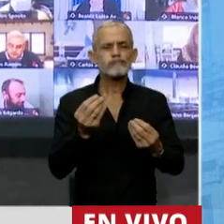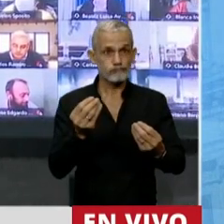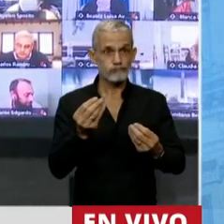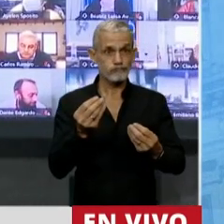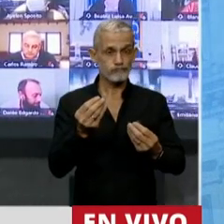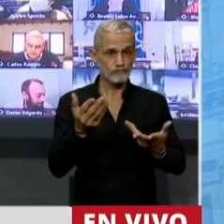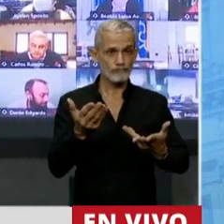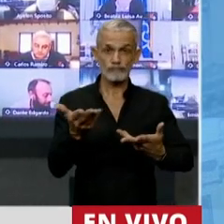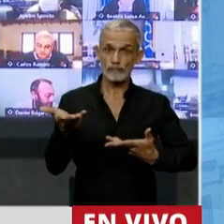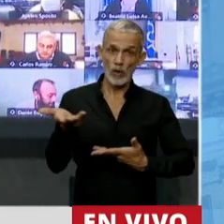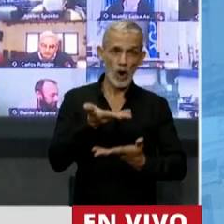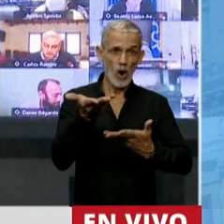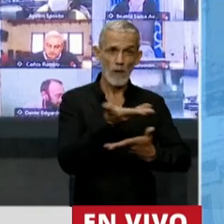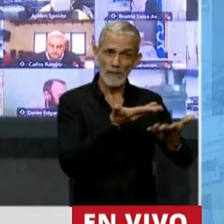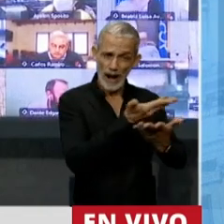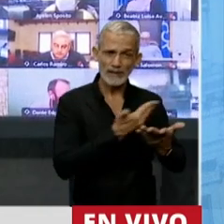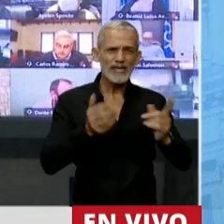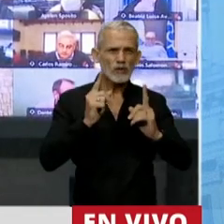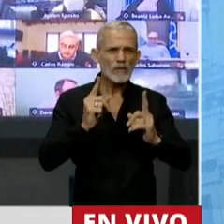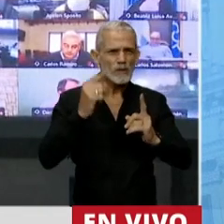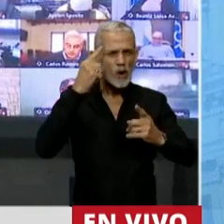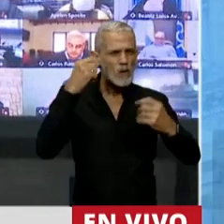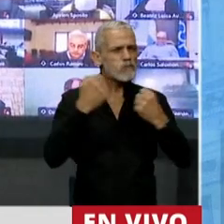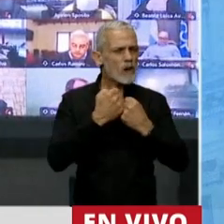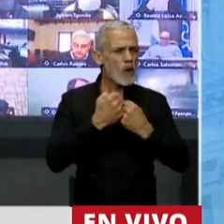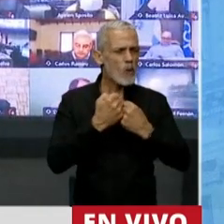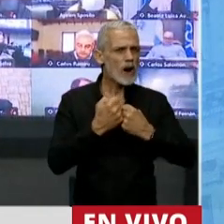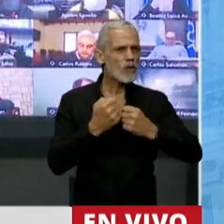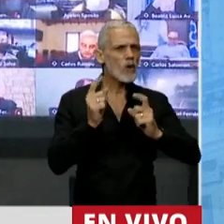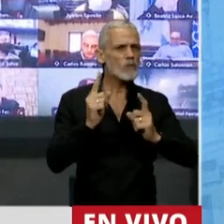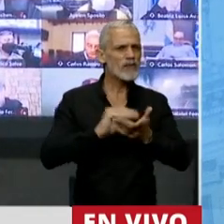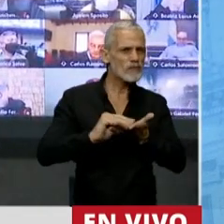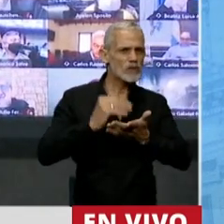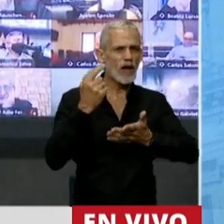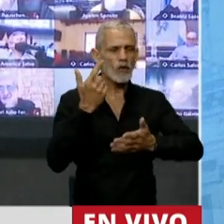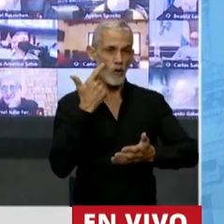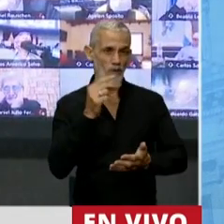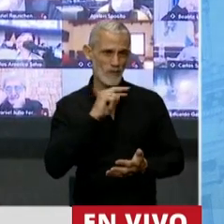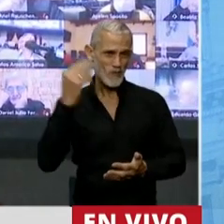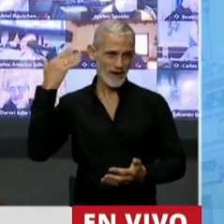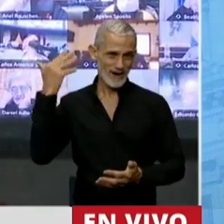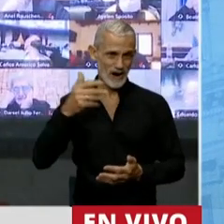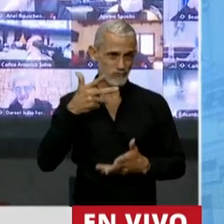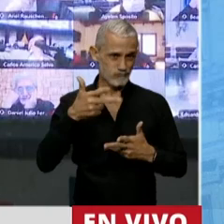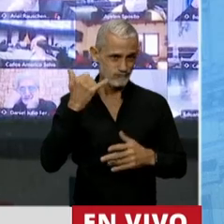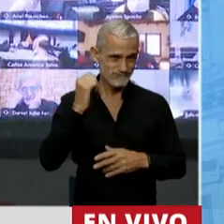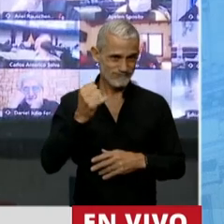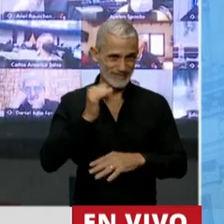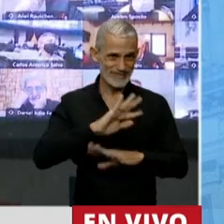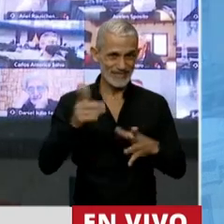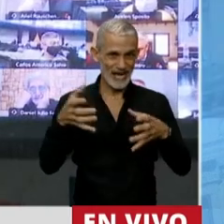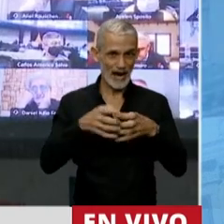compartiendo lo que han dicho algunos diputados y diputadas preopinantes de nuestro